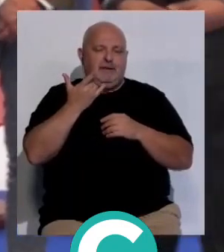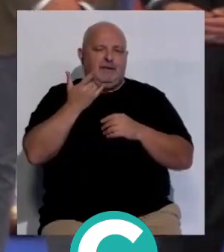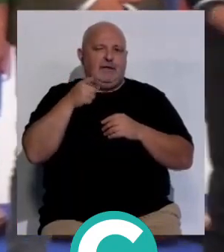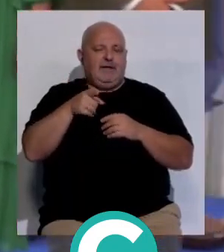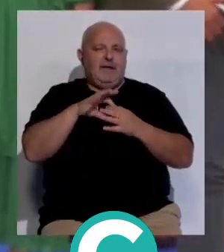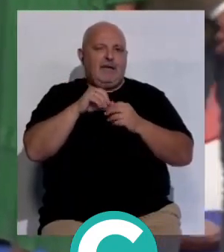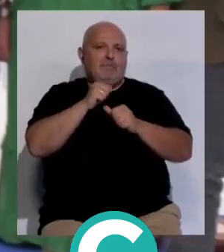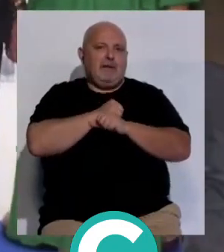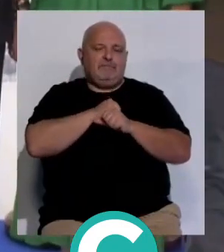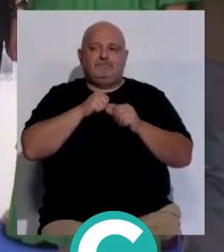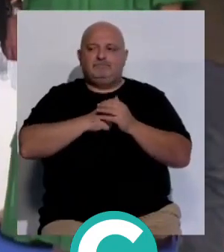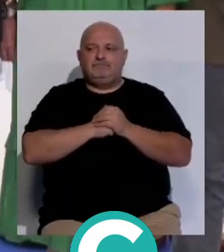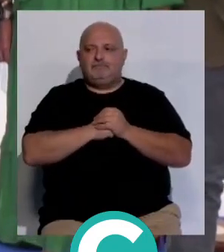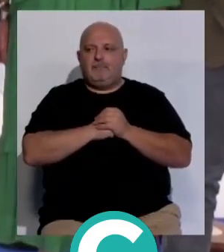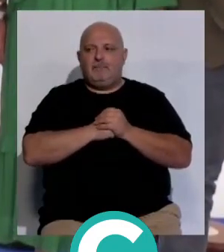muy esperanzados